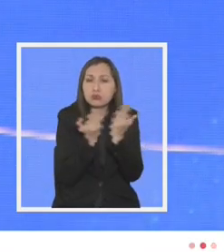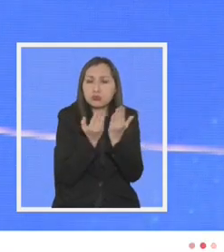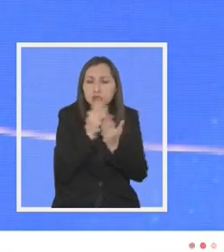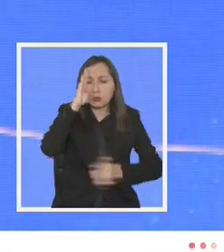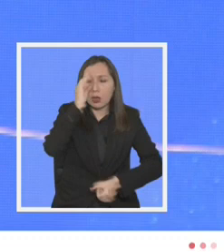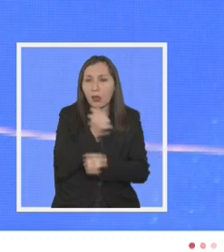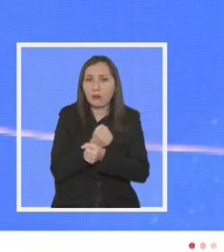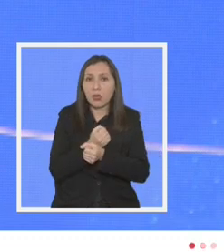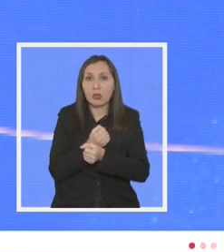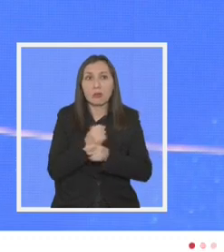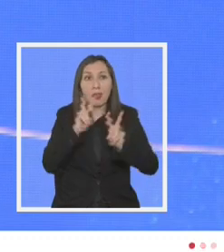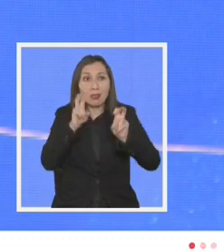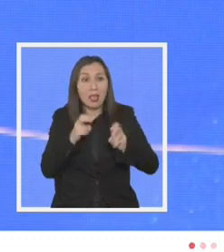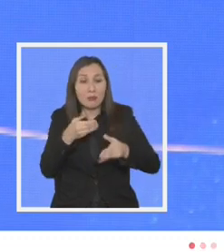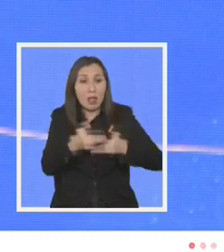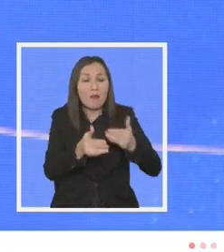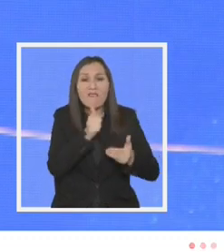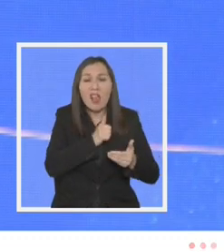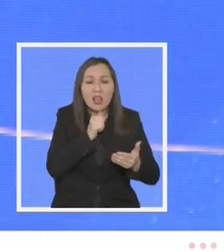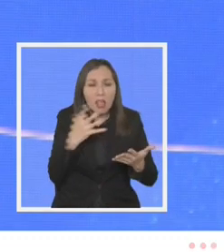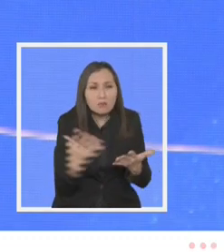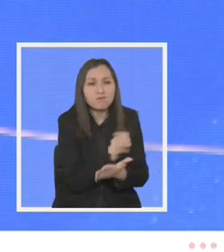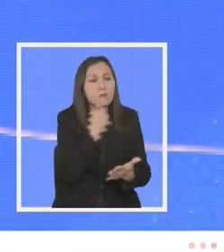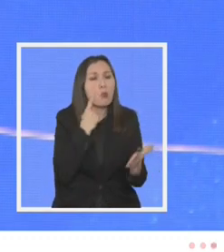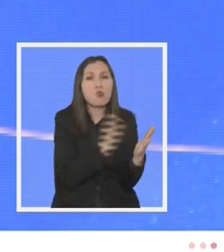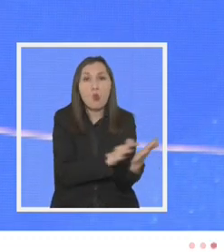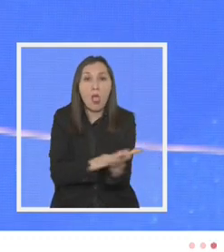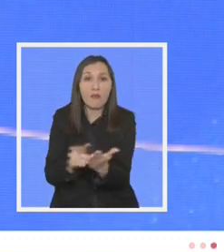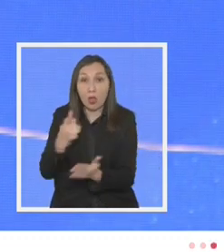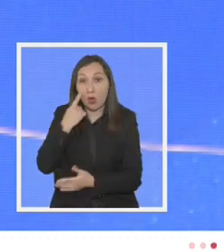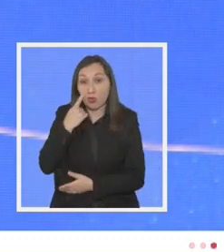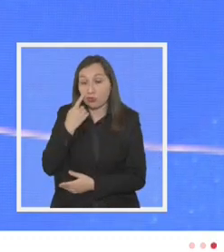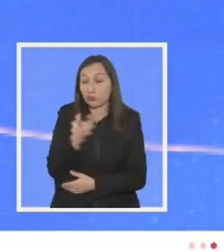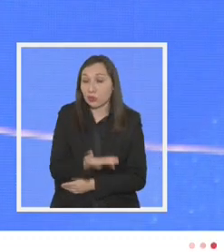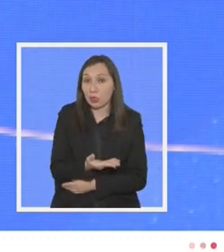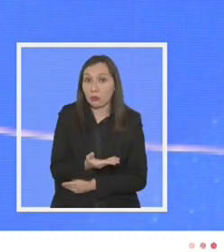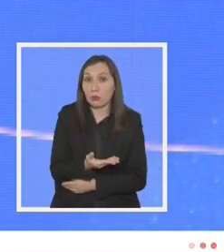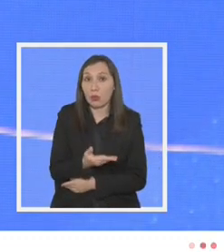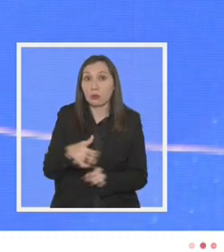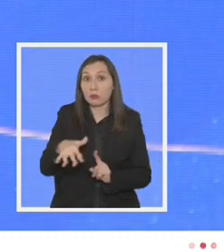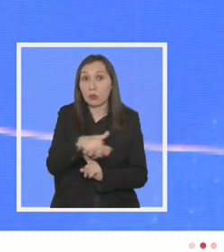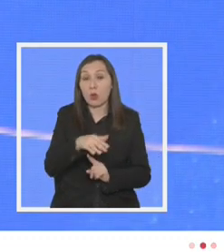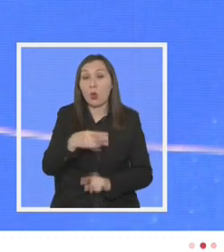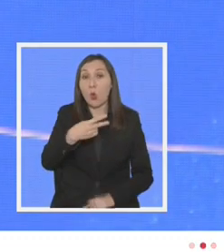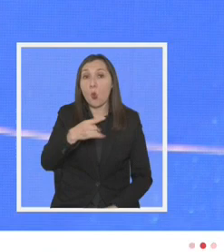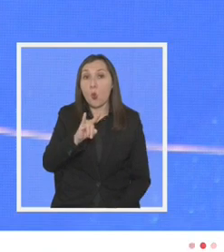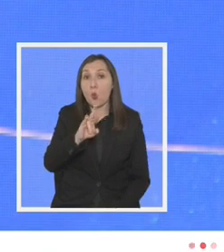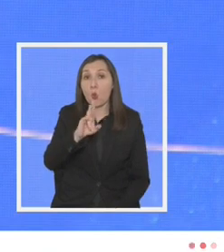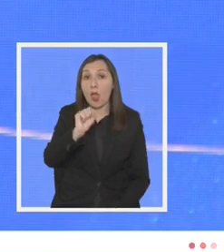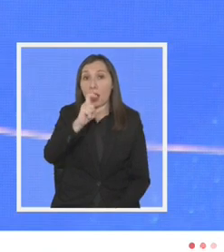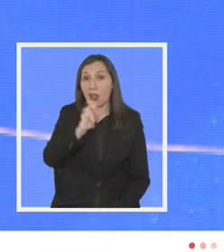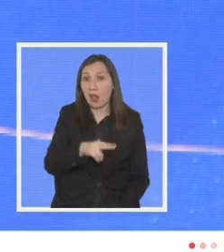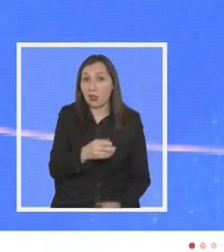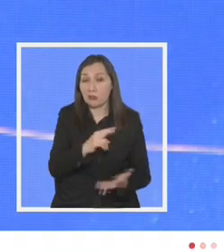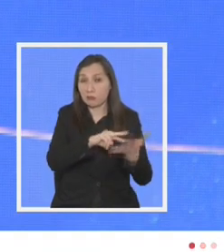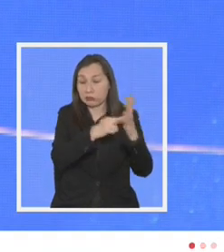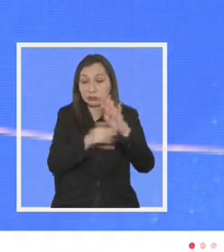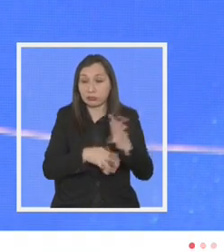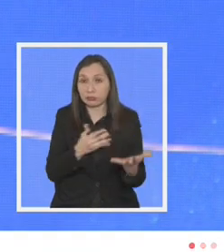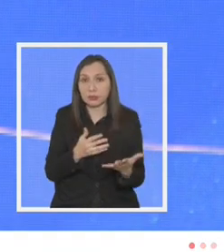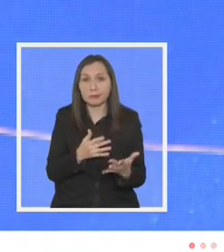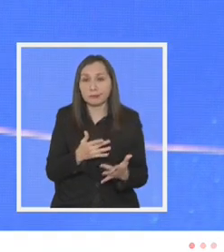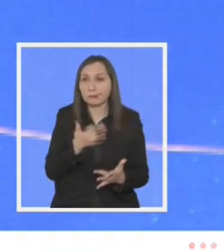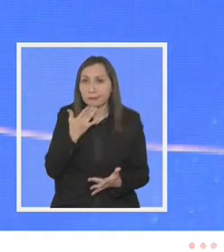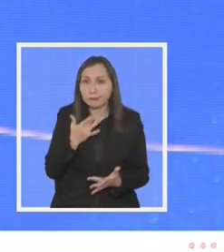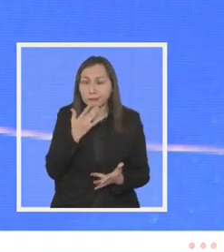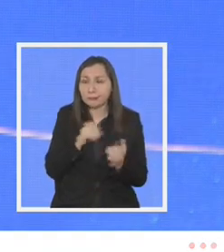procedimientos que no lograban reunir pruebas eficaces conocimos el caso huracán lo que volvía estéril